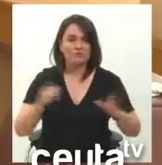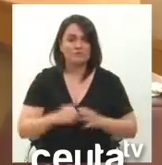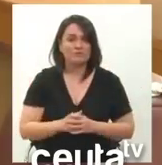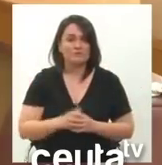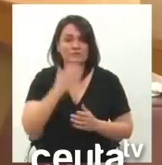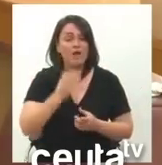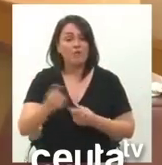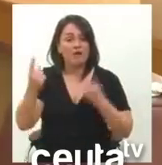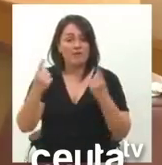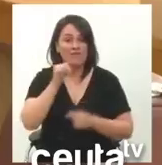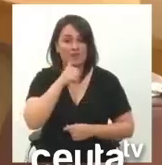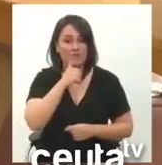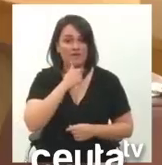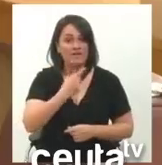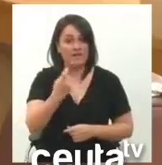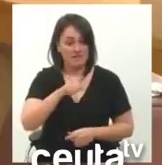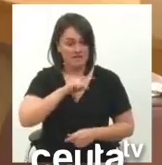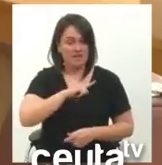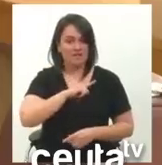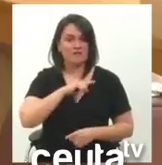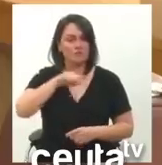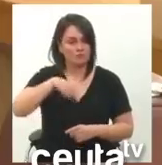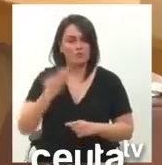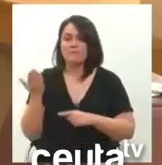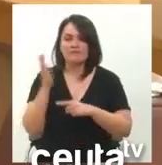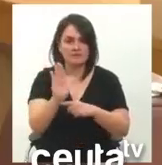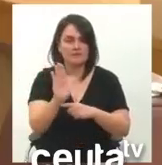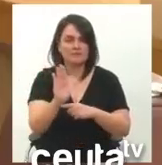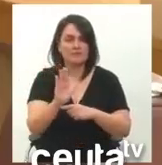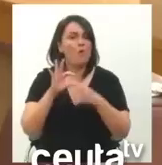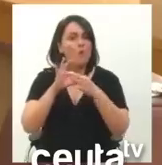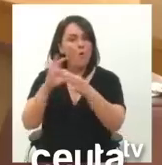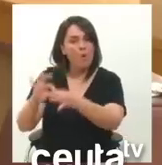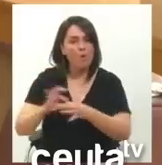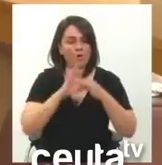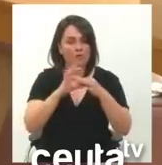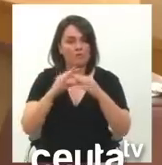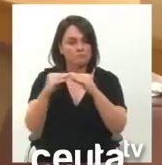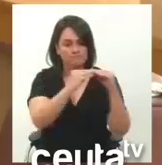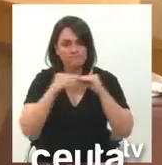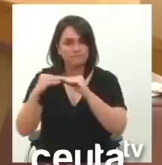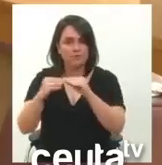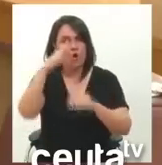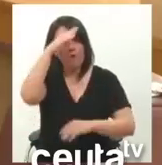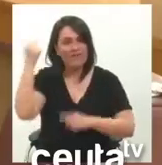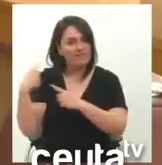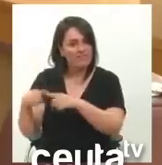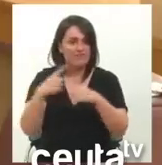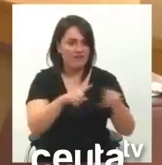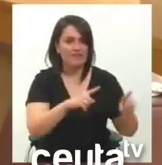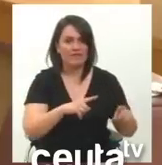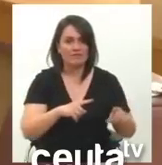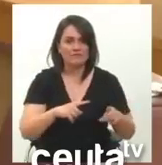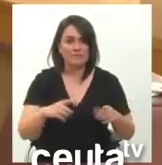nos ha necesitado, ha encontrado a sus representantes al pie del cañón haciendo piña, olvidando cualquier tipo de diferencia, a todos sus